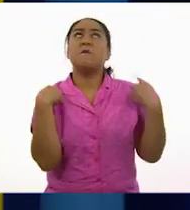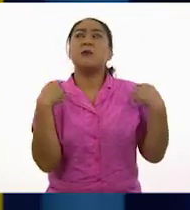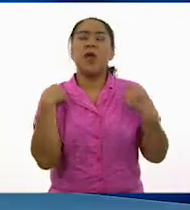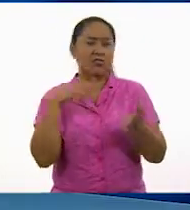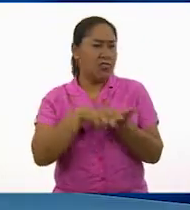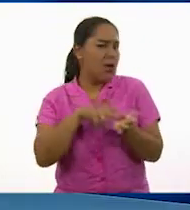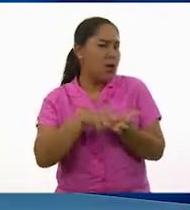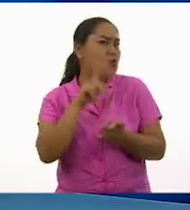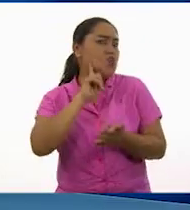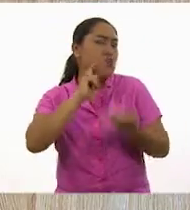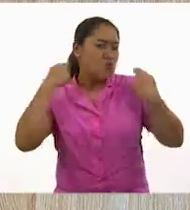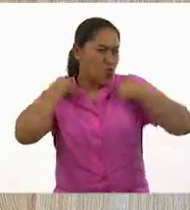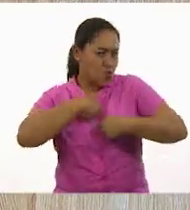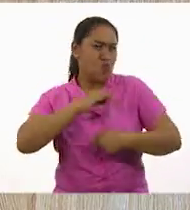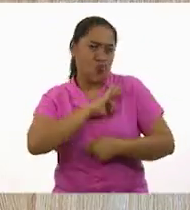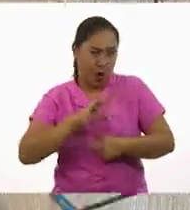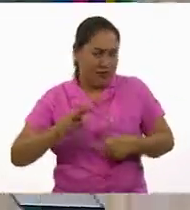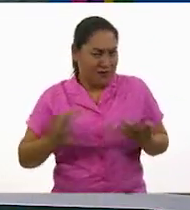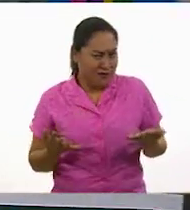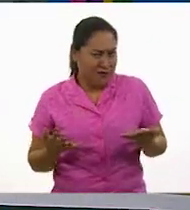encanta. Vamos a romperlo.